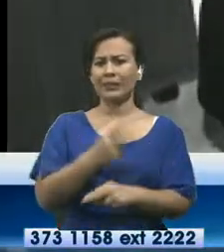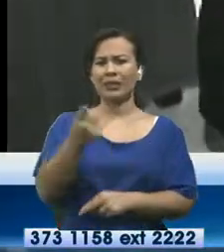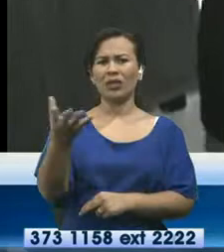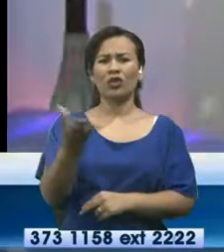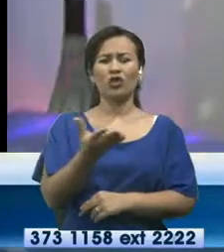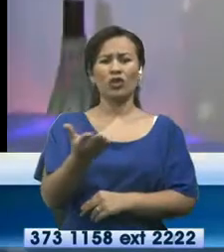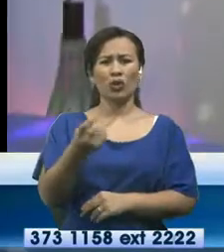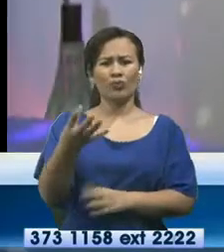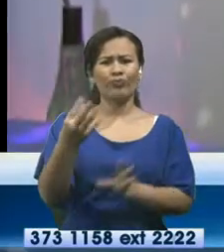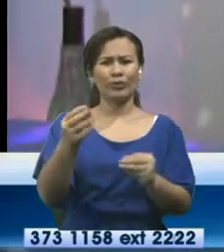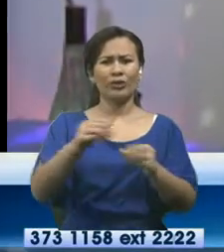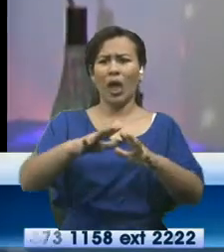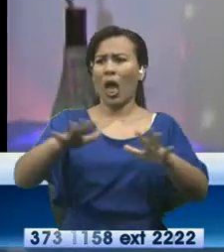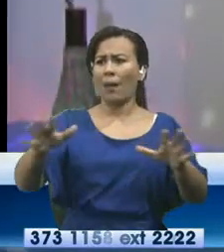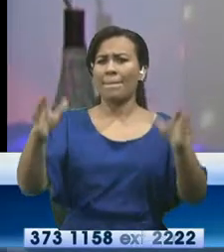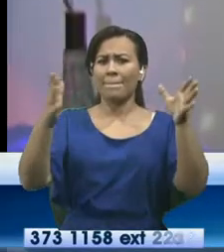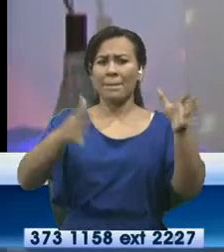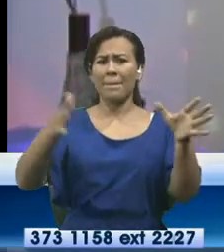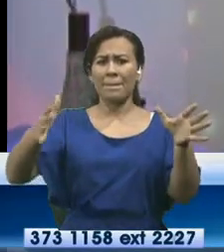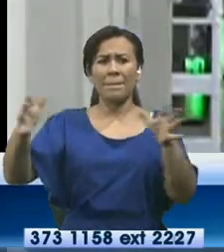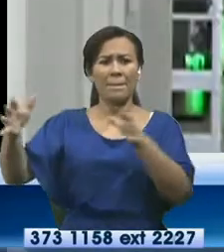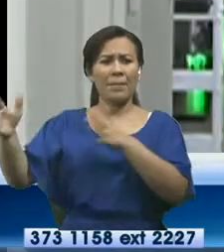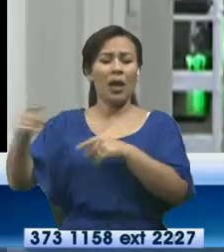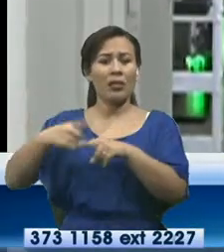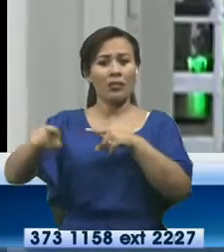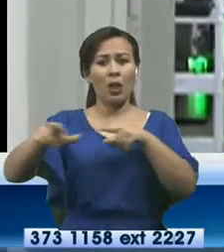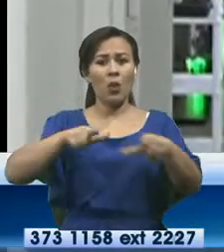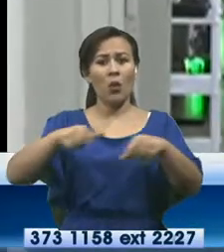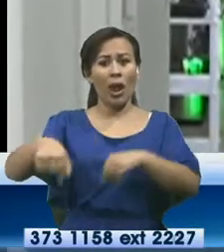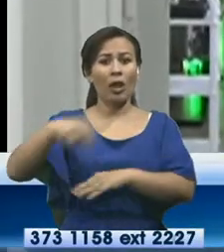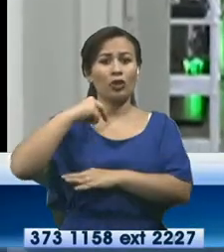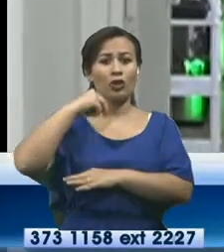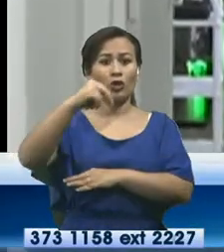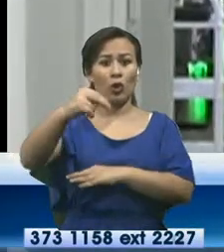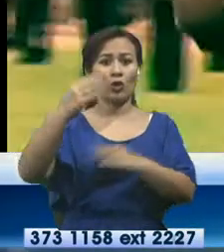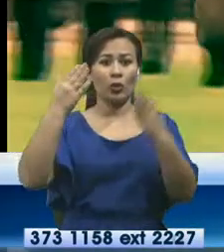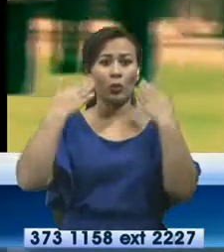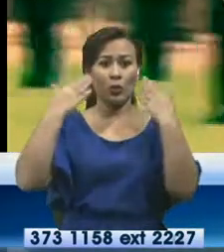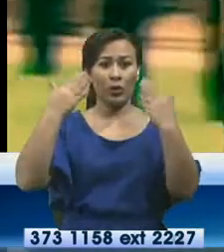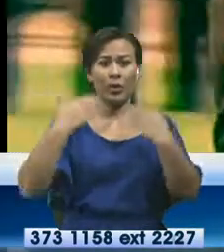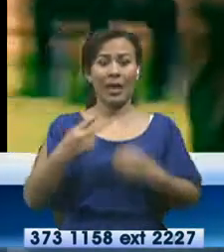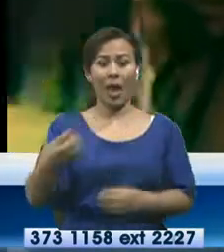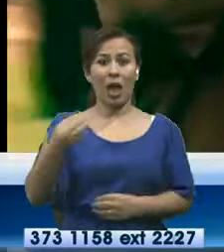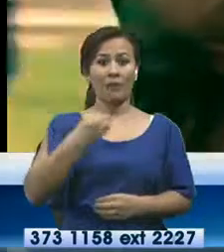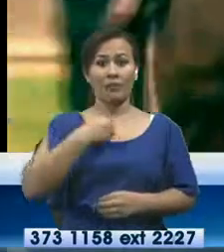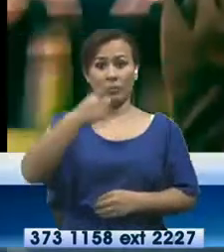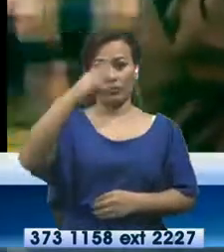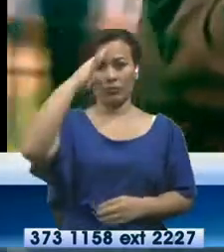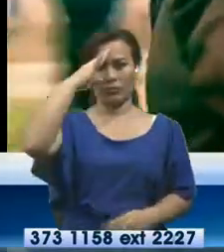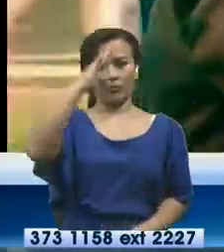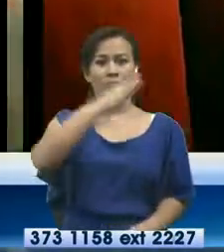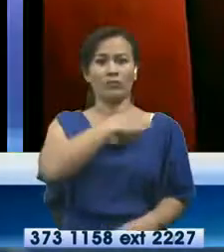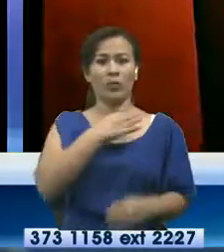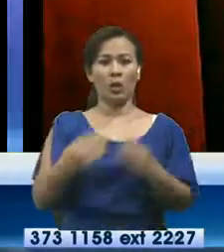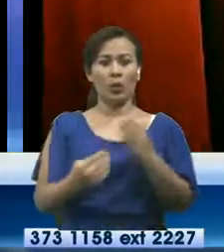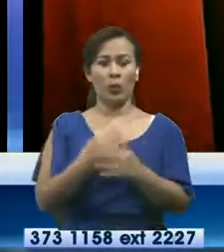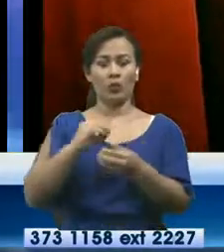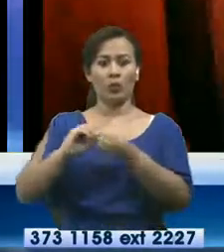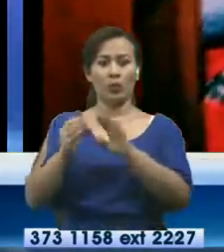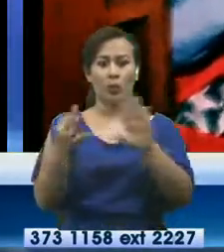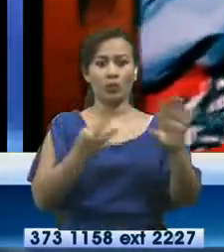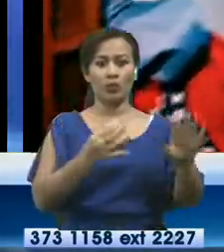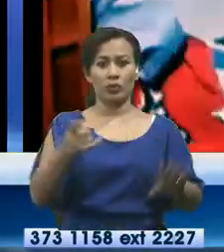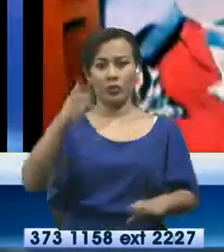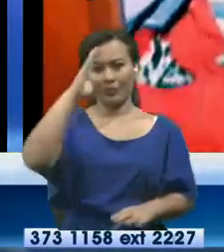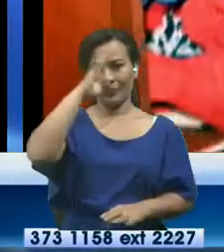multiplicación de locales, en varios puntos del norte de la ciudad, asegura el comandante Zonal 8. Obtienen una razón